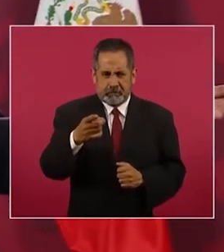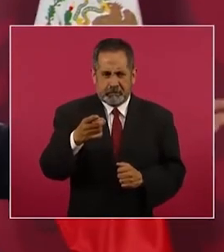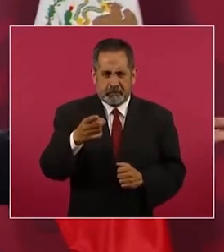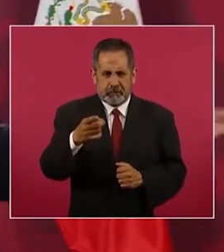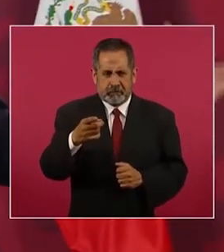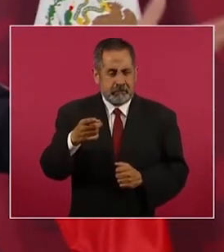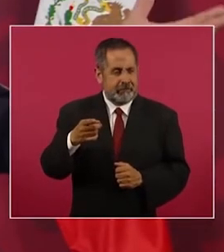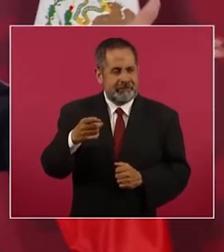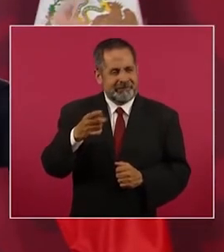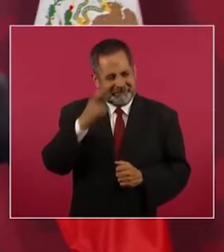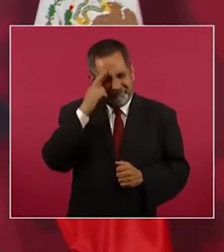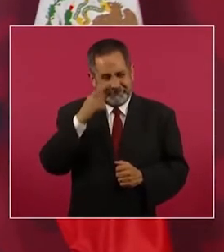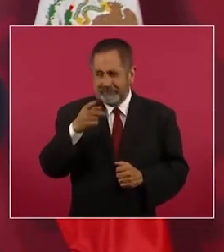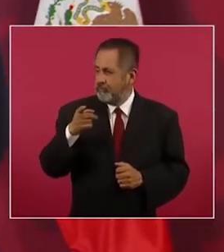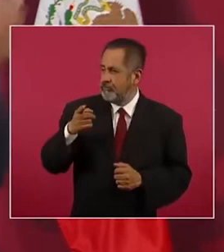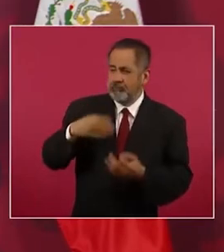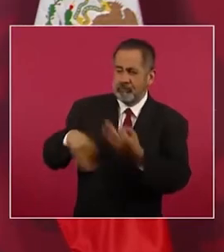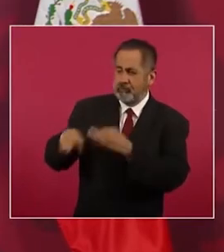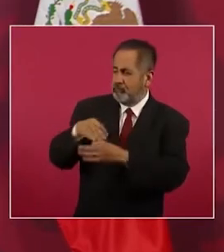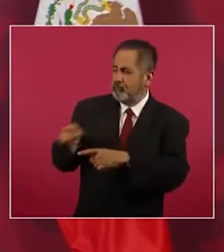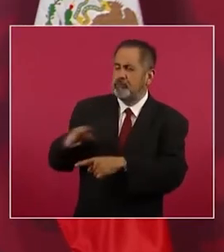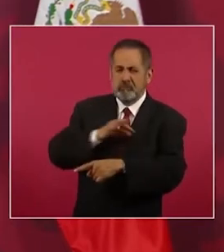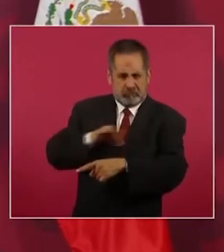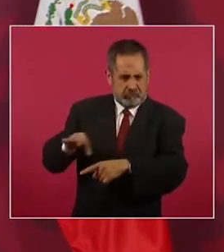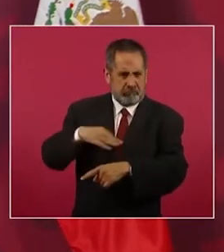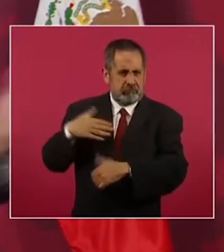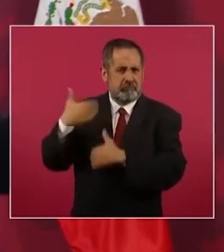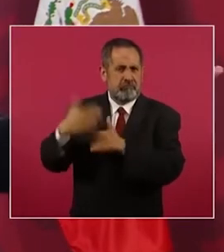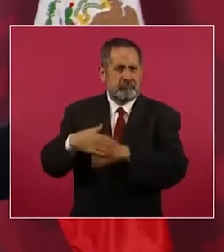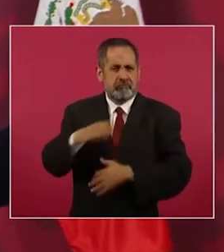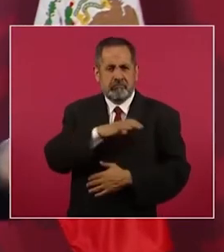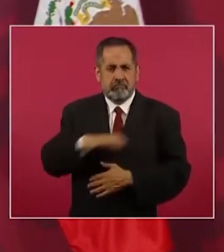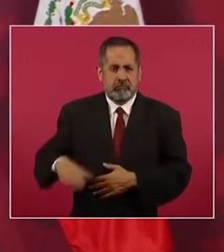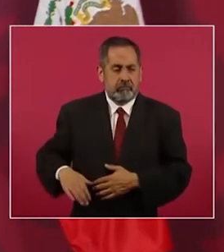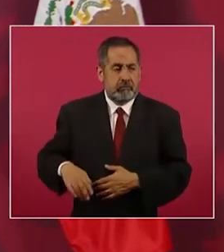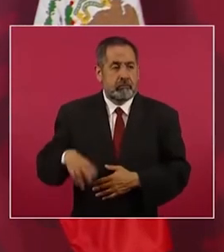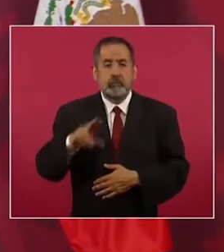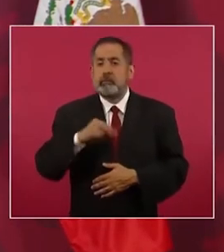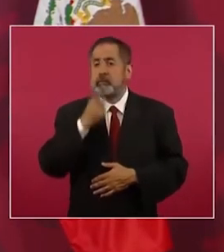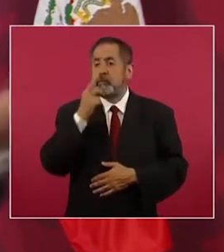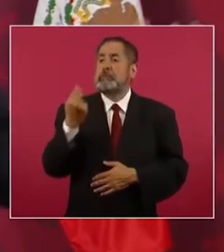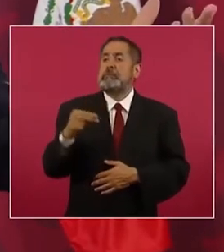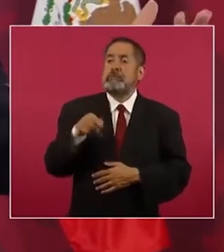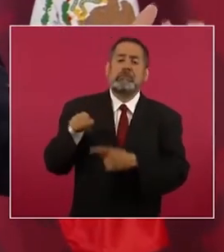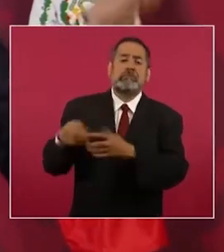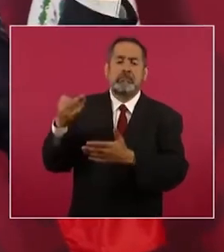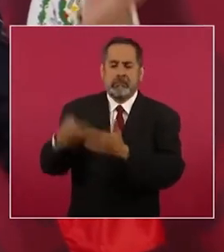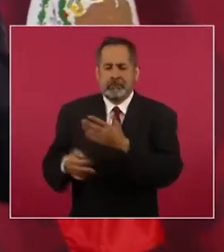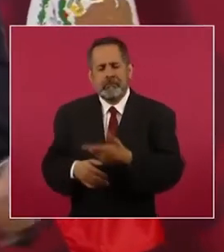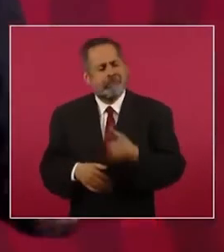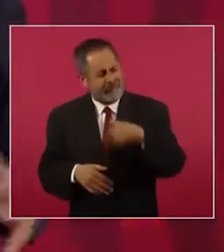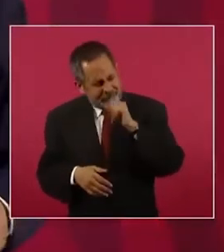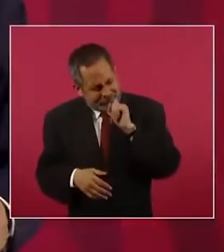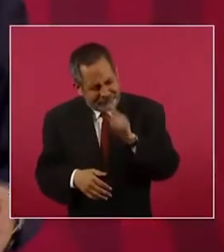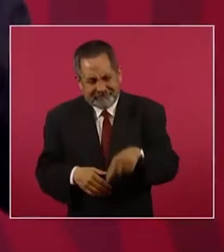los que estaban podían ser candidatos no la mencioné a ella pues también